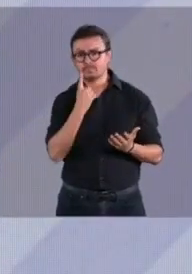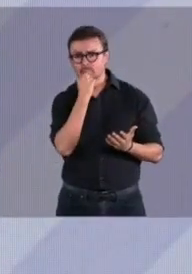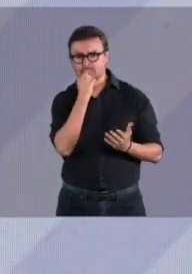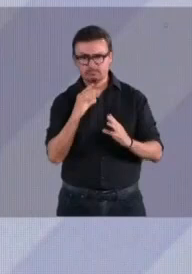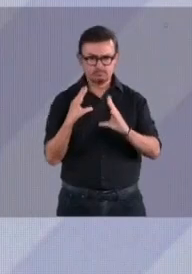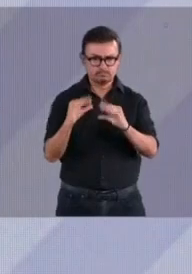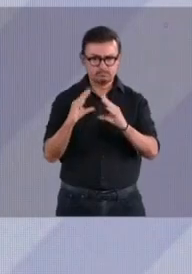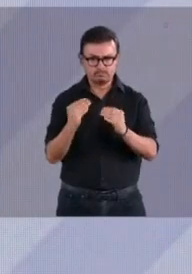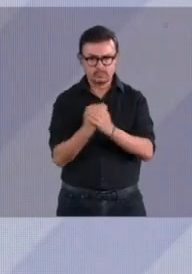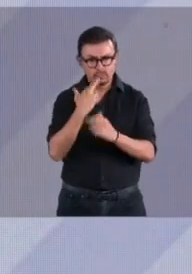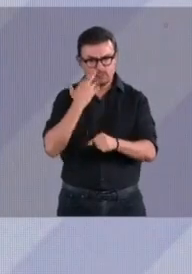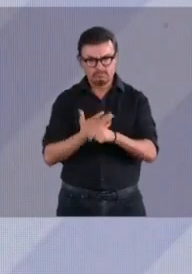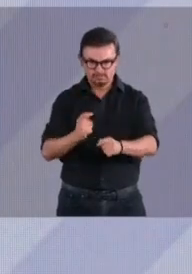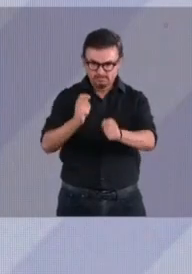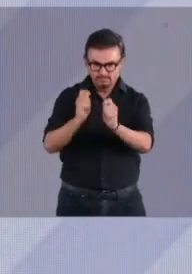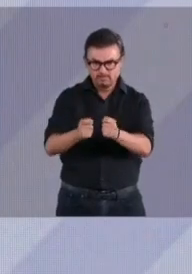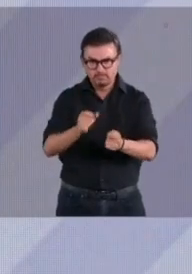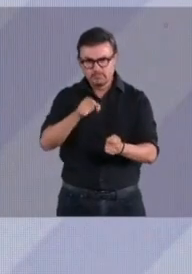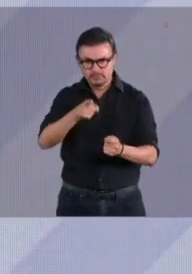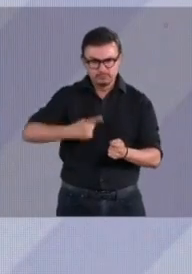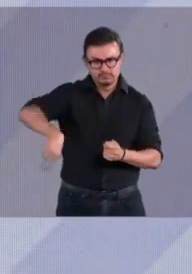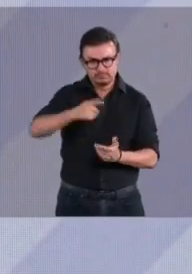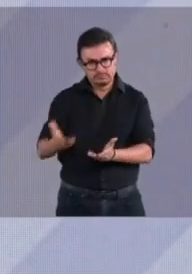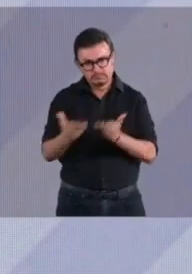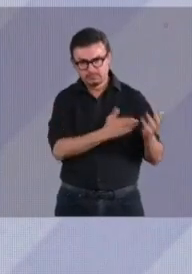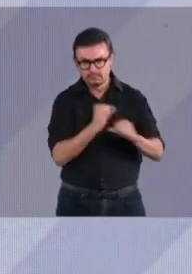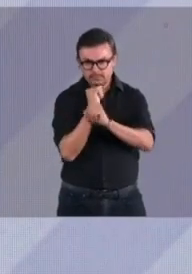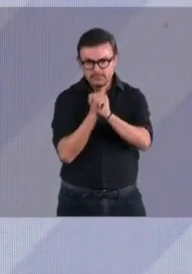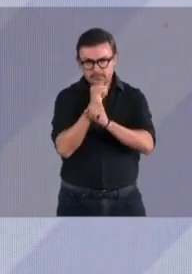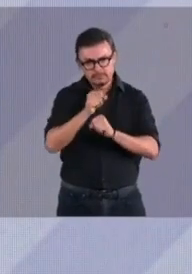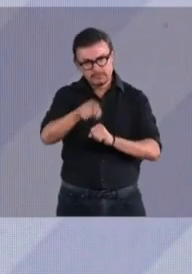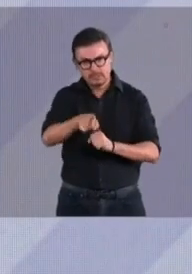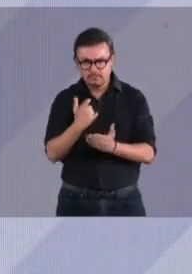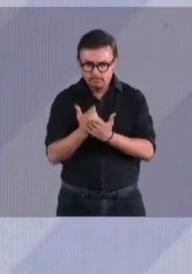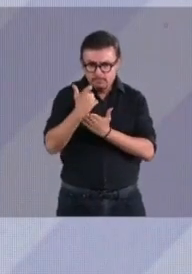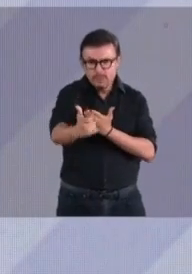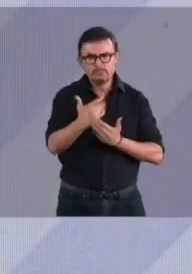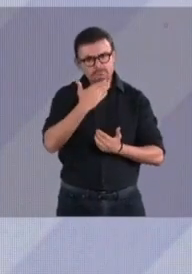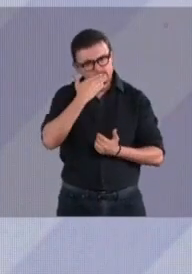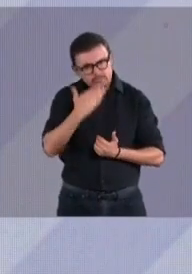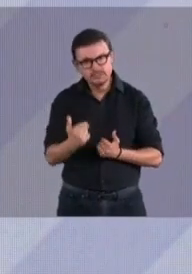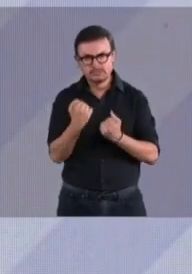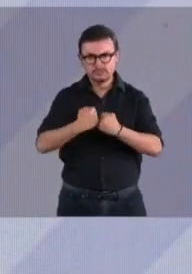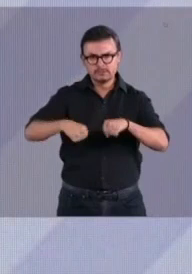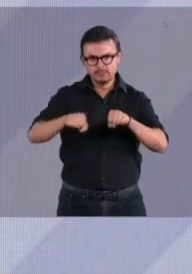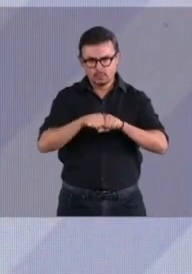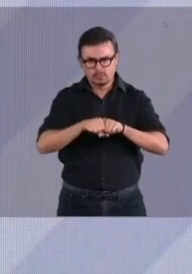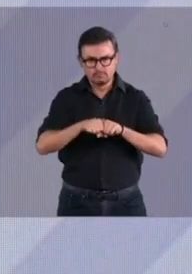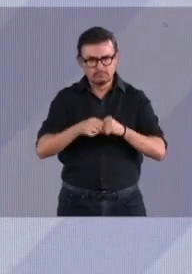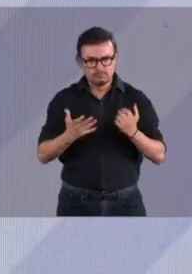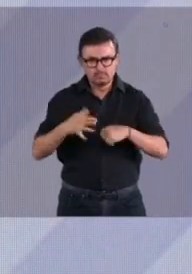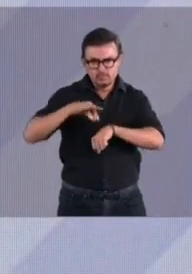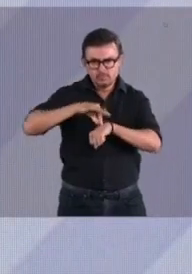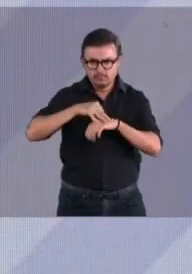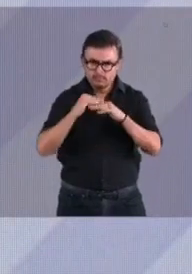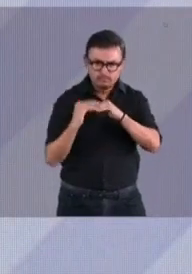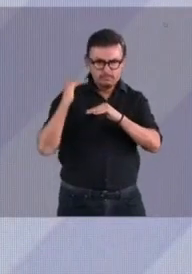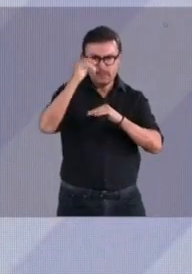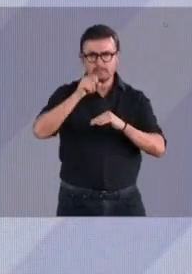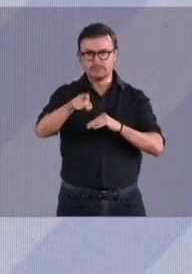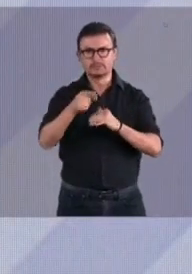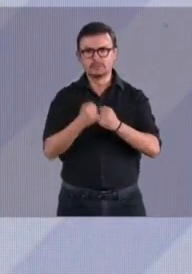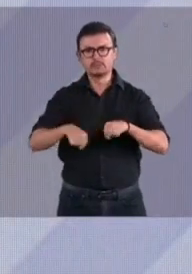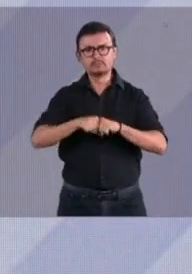policías. Facultades de investigación. Darles un salario digno, seguro de gastos médicos mayores y seguro de vida. Y